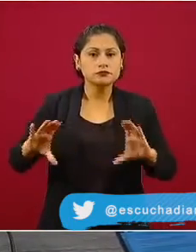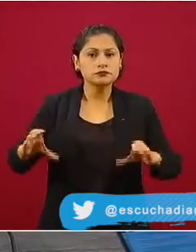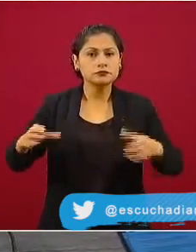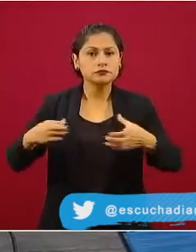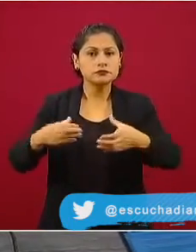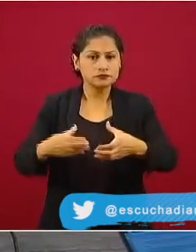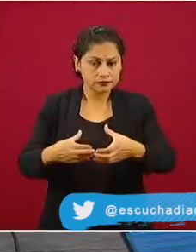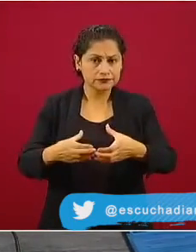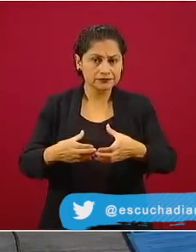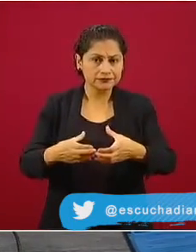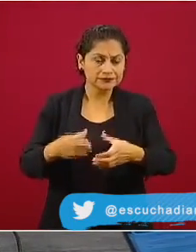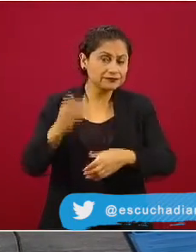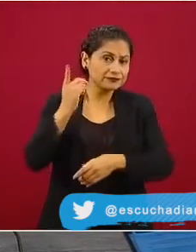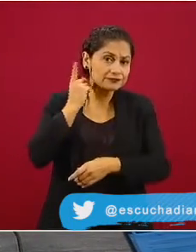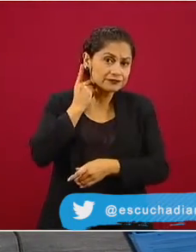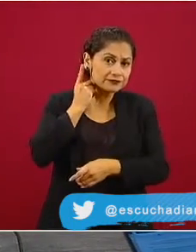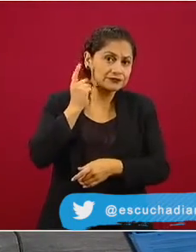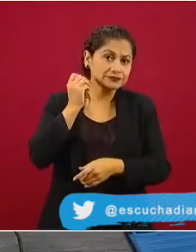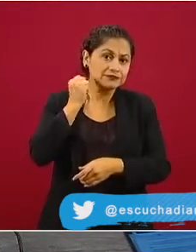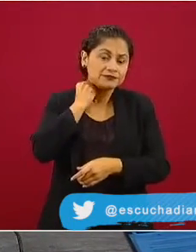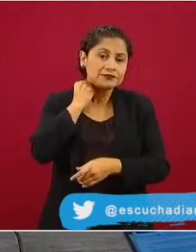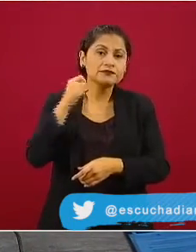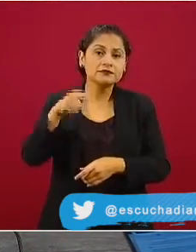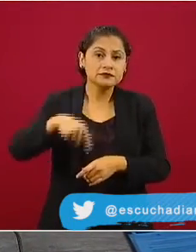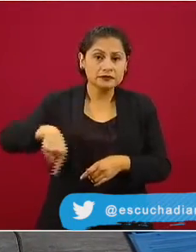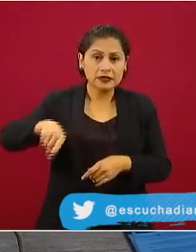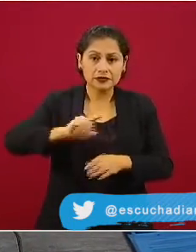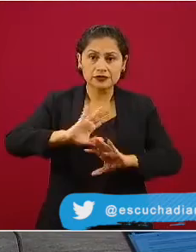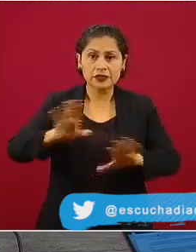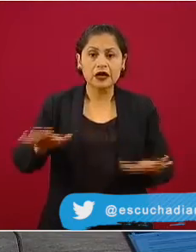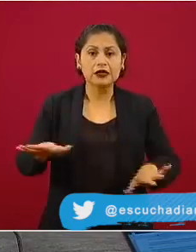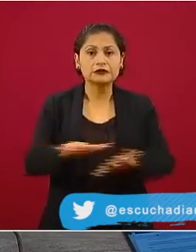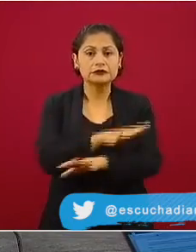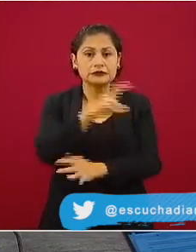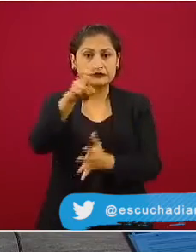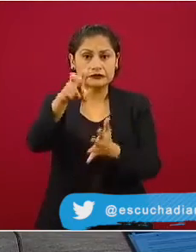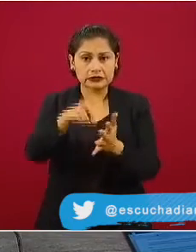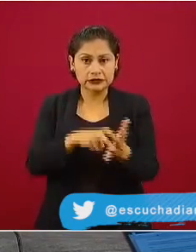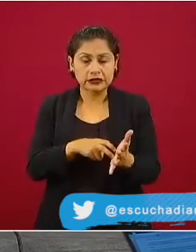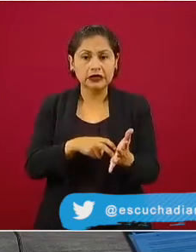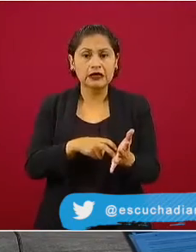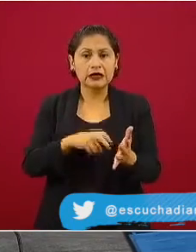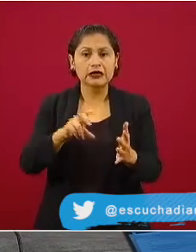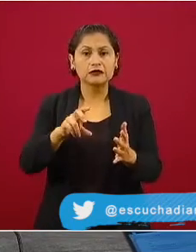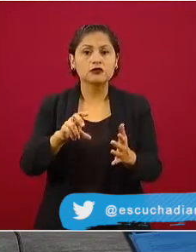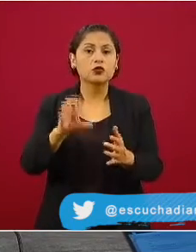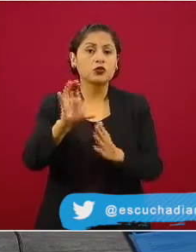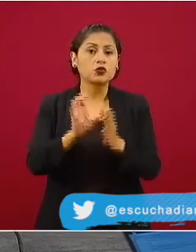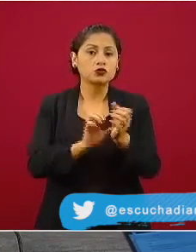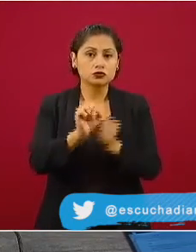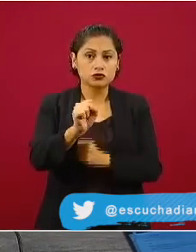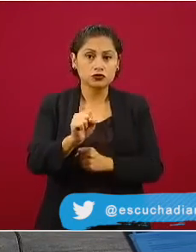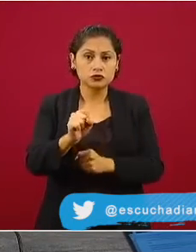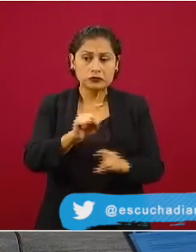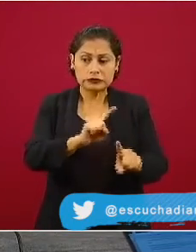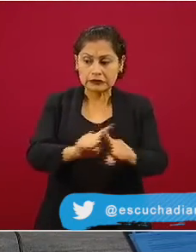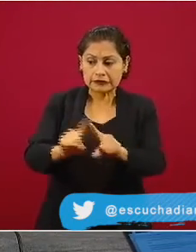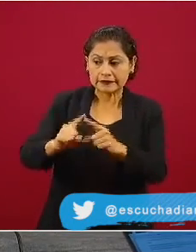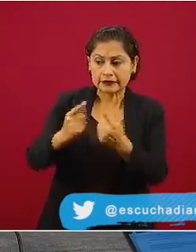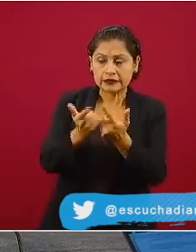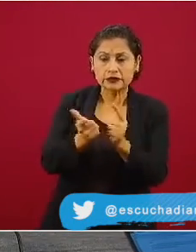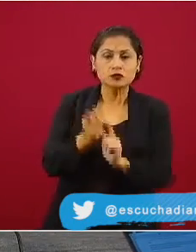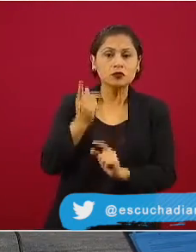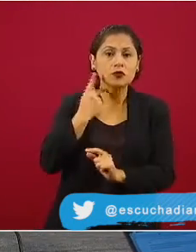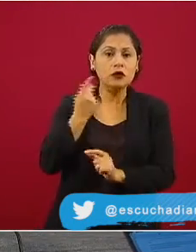que incluso aprobaron todos los partidos. Y ahí, en un